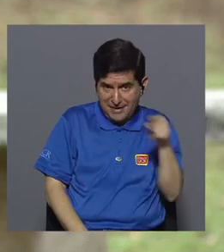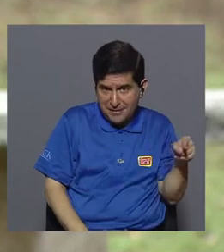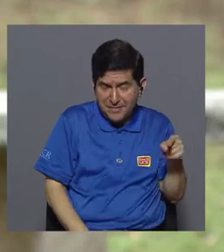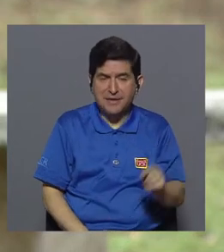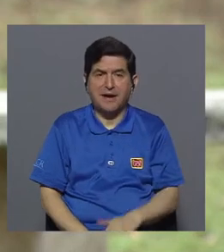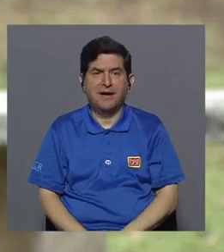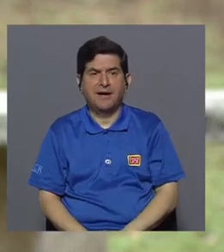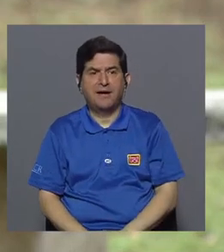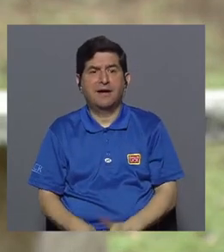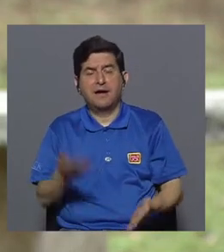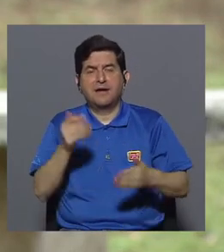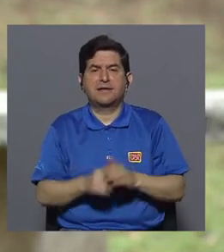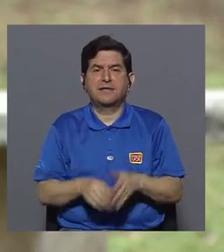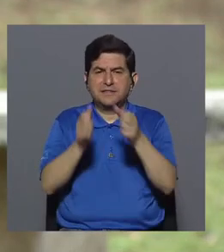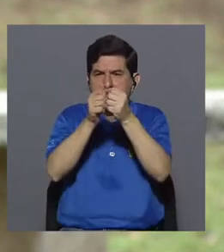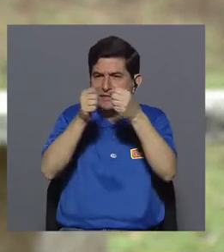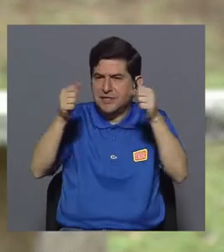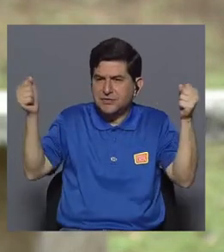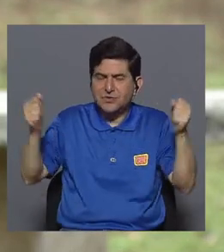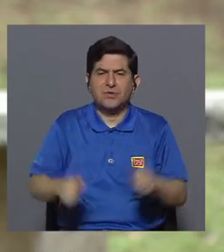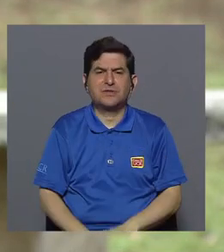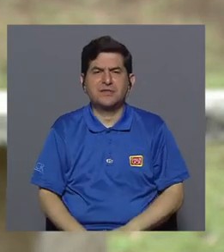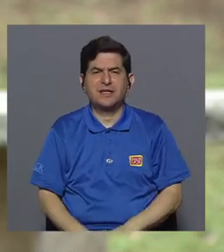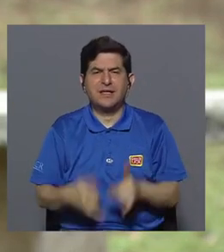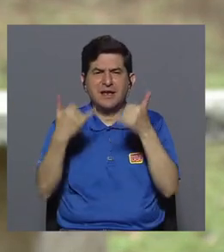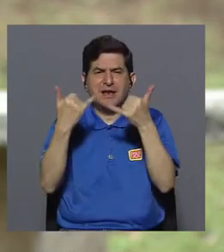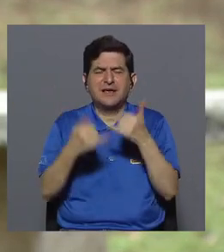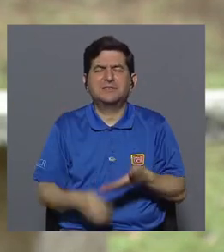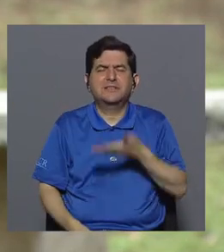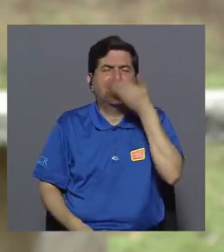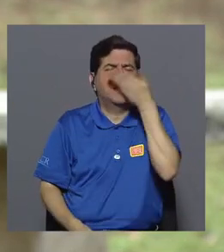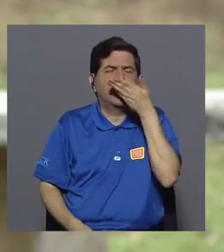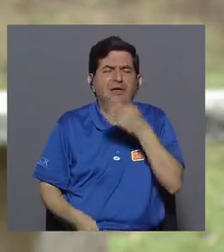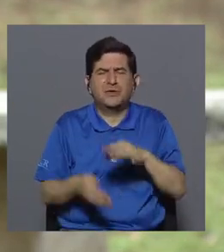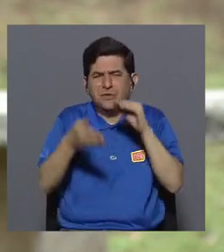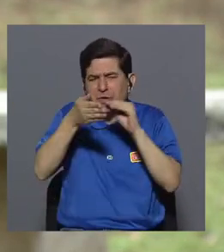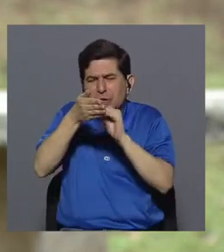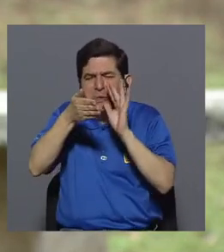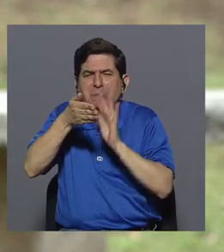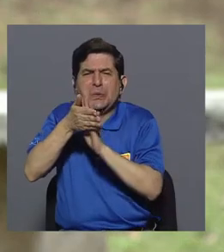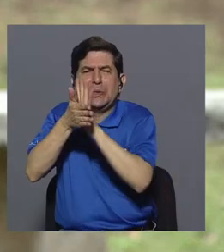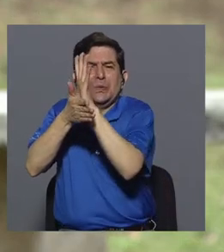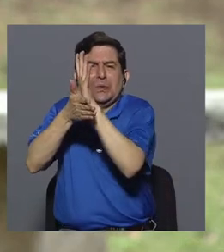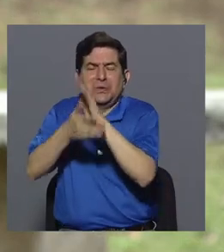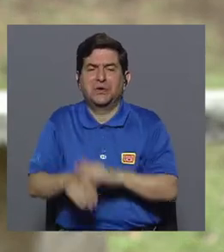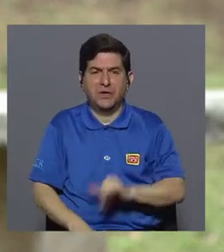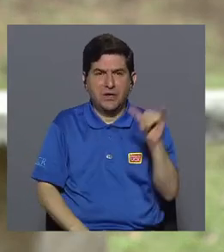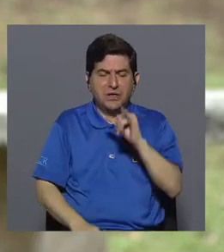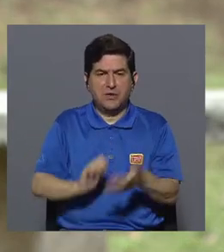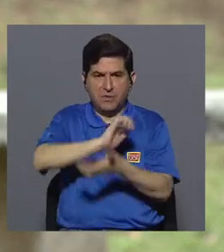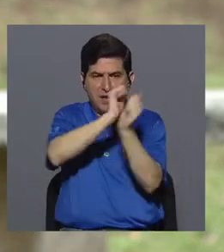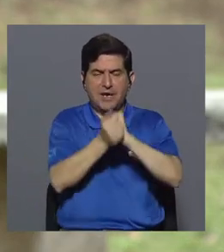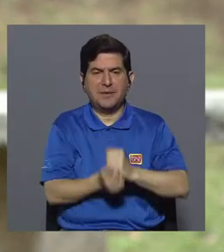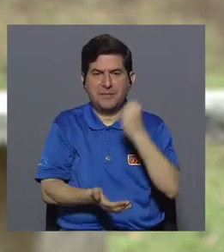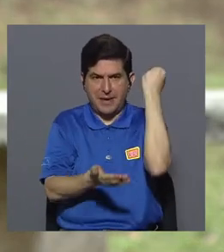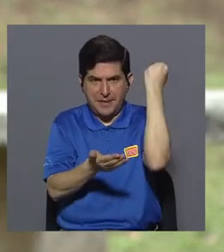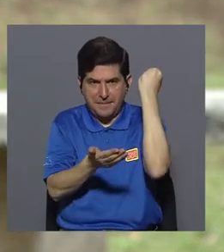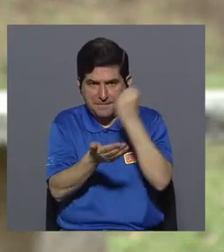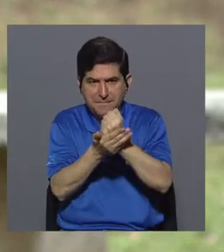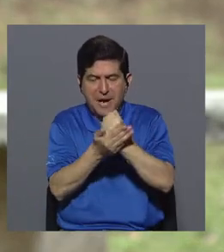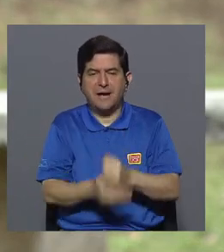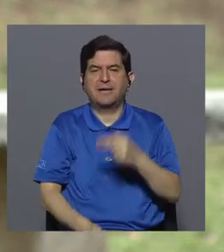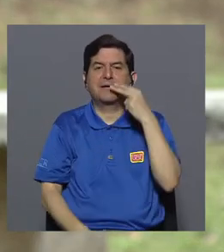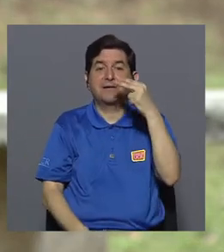inclusive cortinas, sábanas en donde se ha impregnado muchísimo el olor. Es otra de las estrategias. Cambiar de marca de